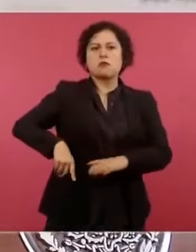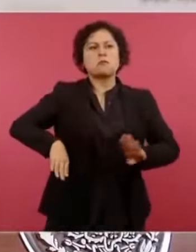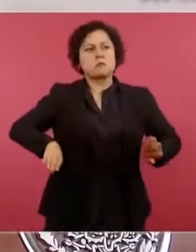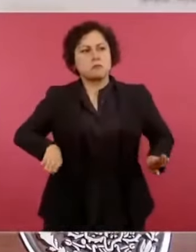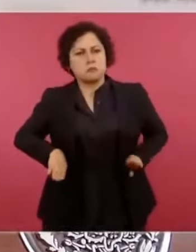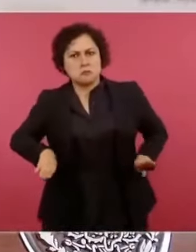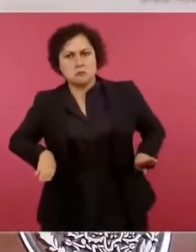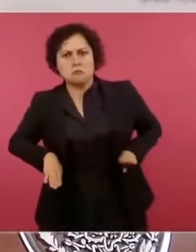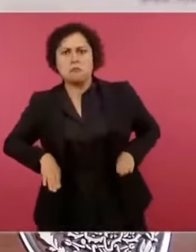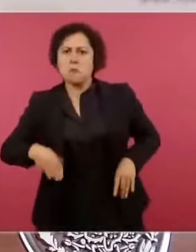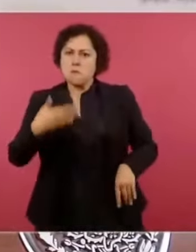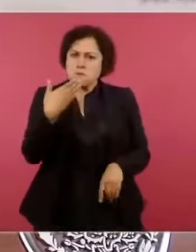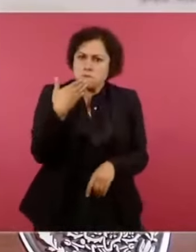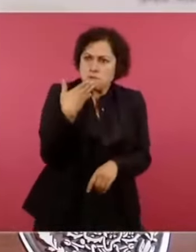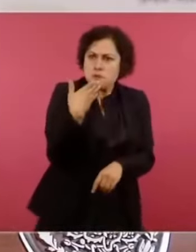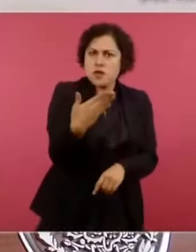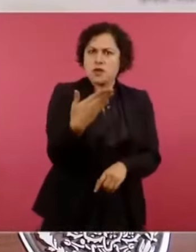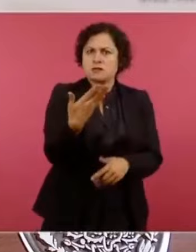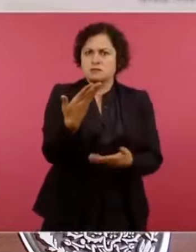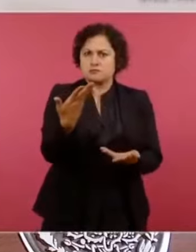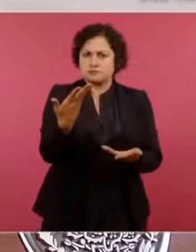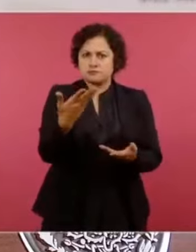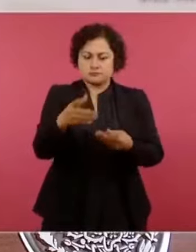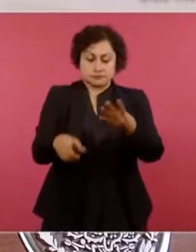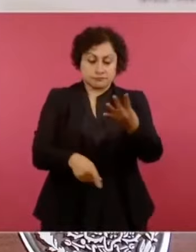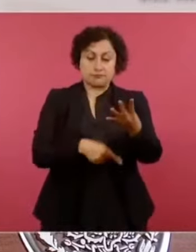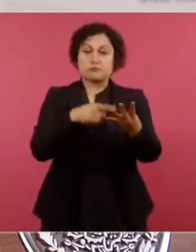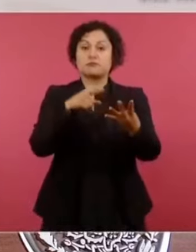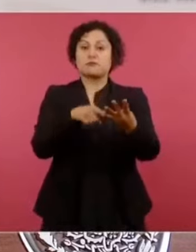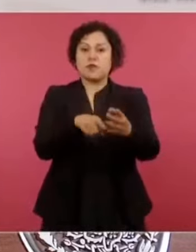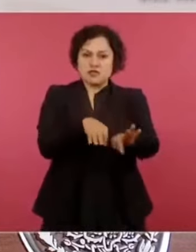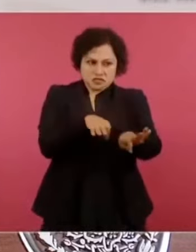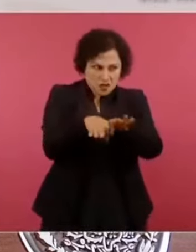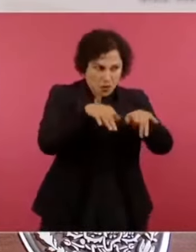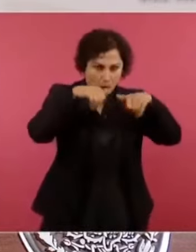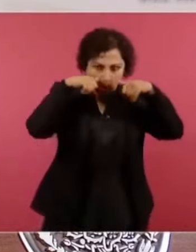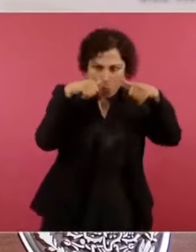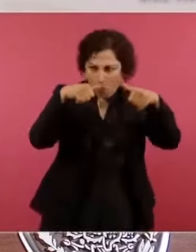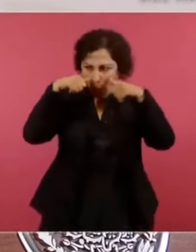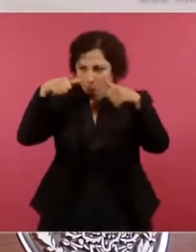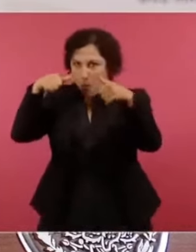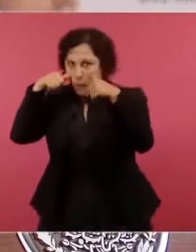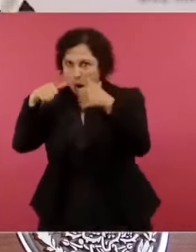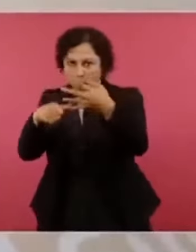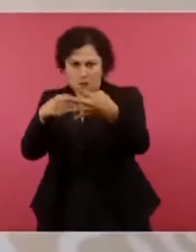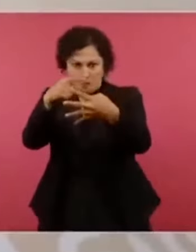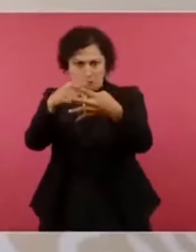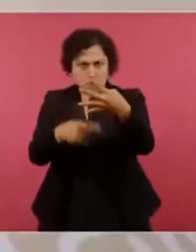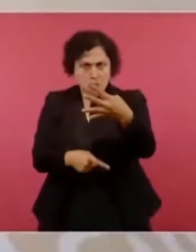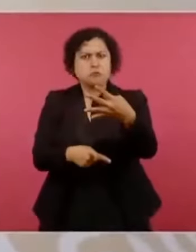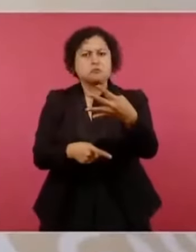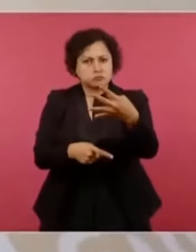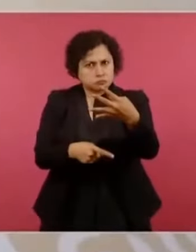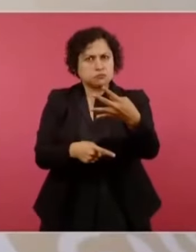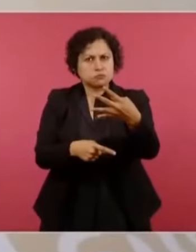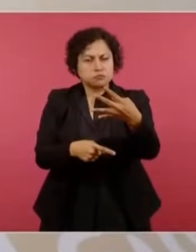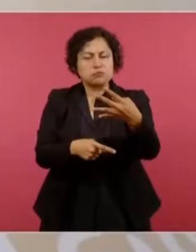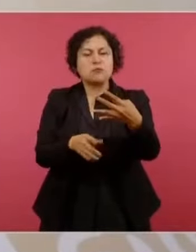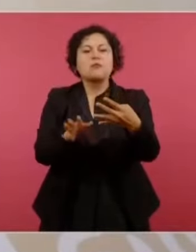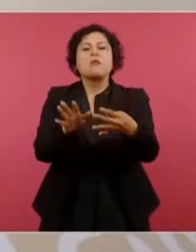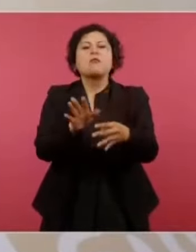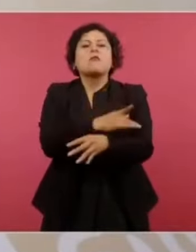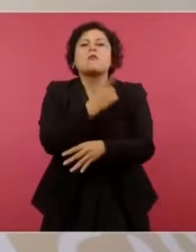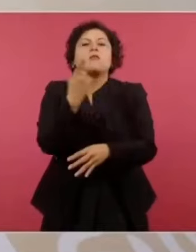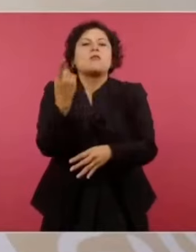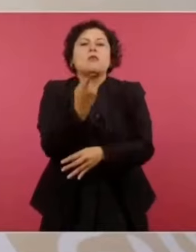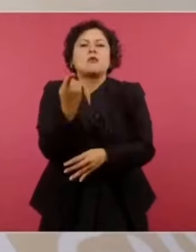porque lo demás ya se tiene. También México cuenta con